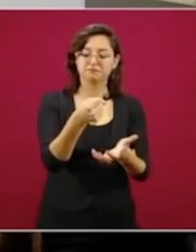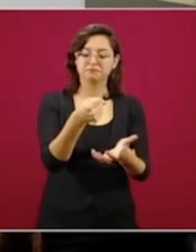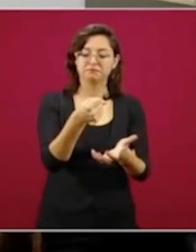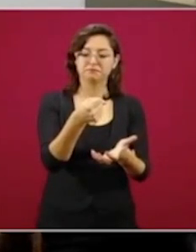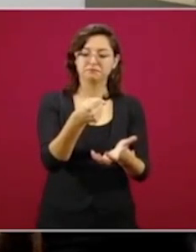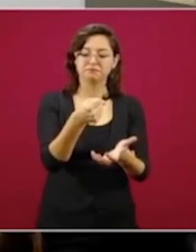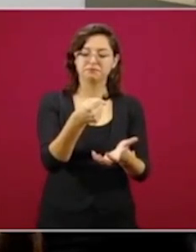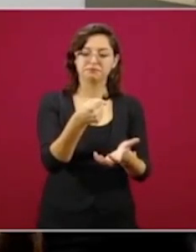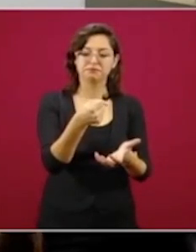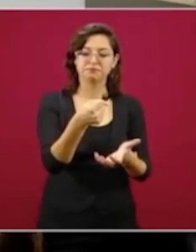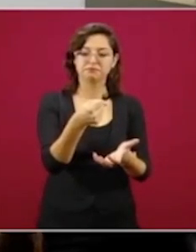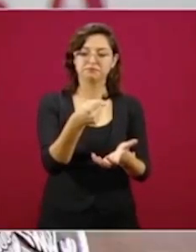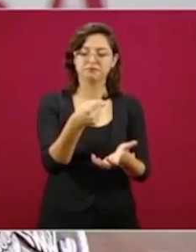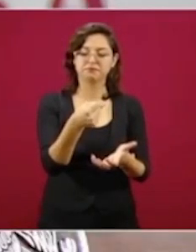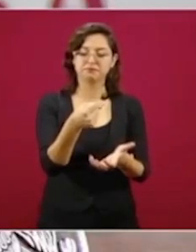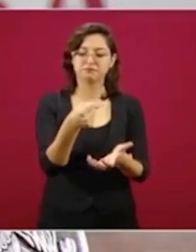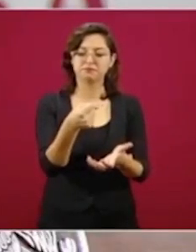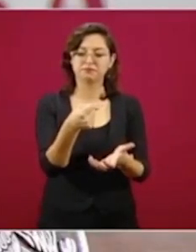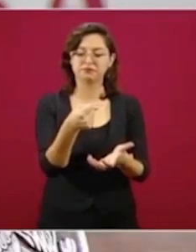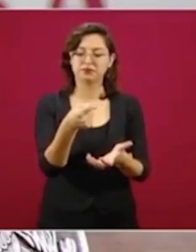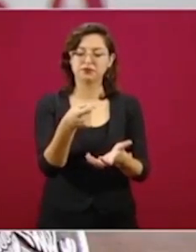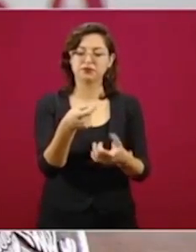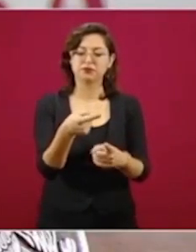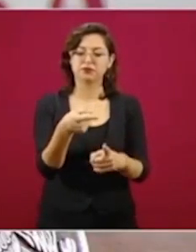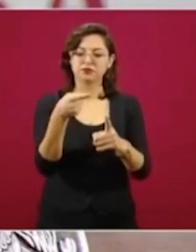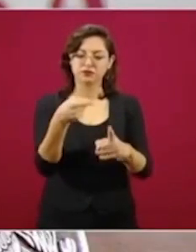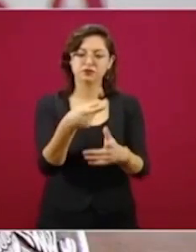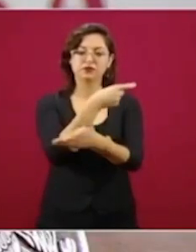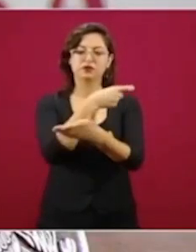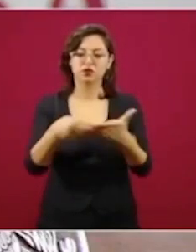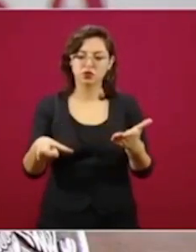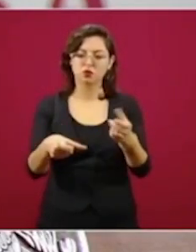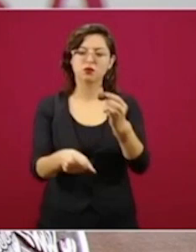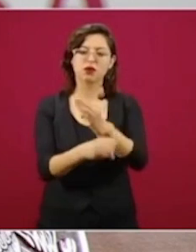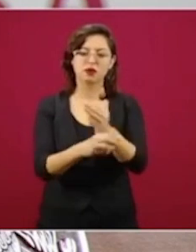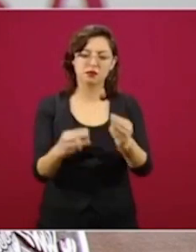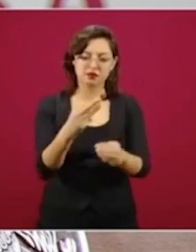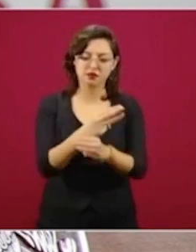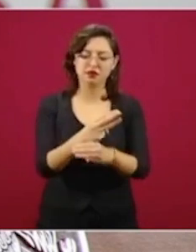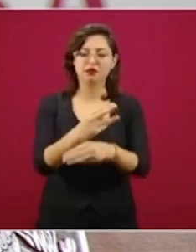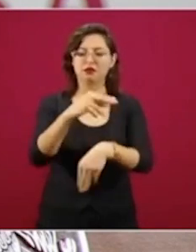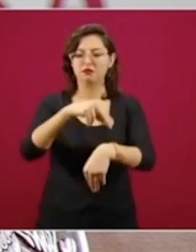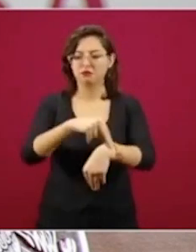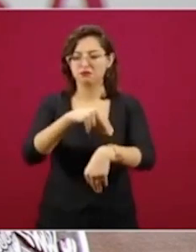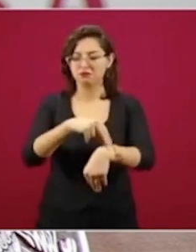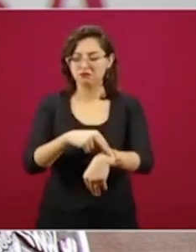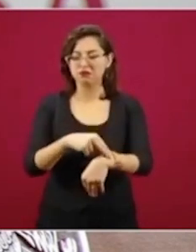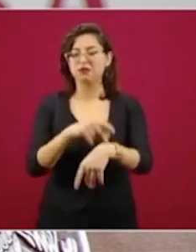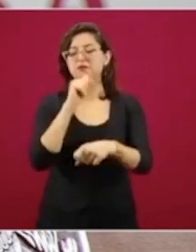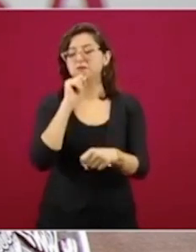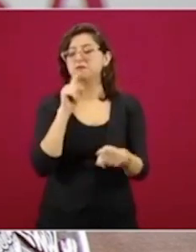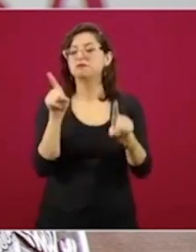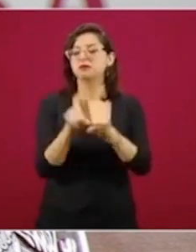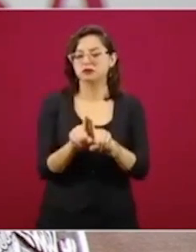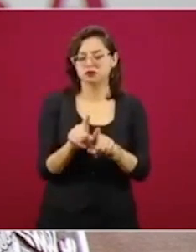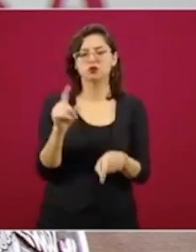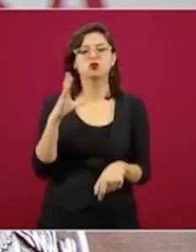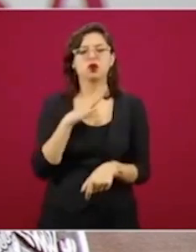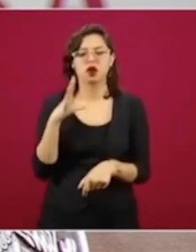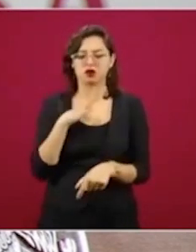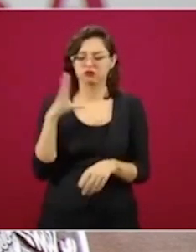equipo médico, han habido donaciones también